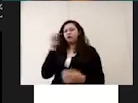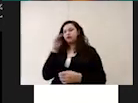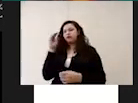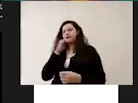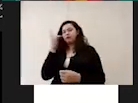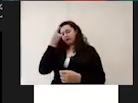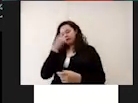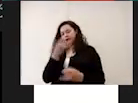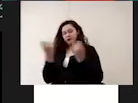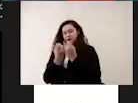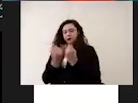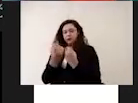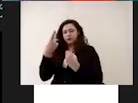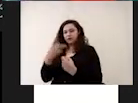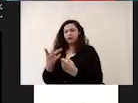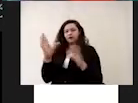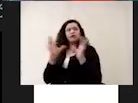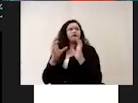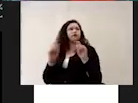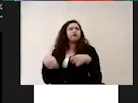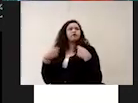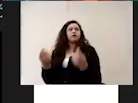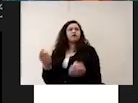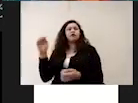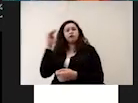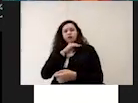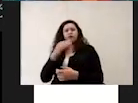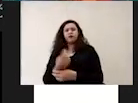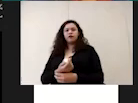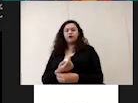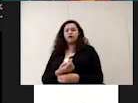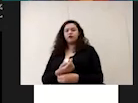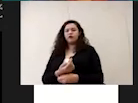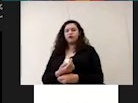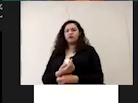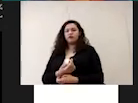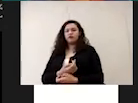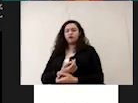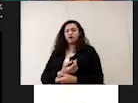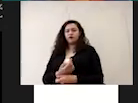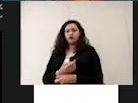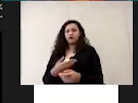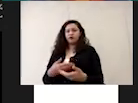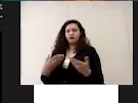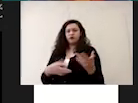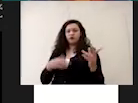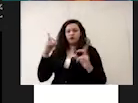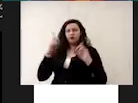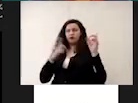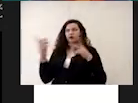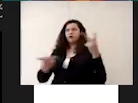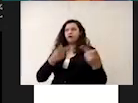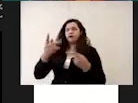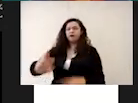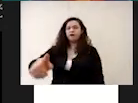al igual que la extensión de sus constancias y ahora si vamos a pasar a la parte de preguntas